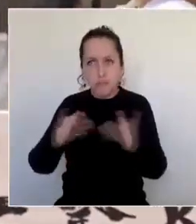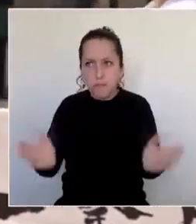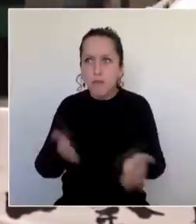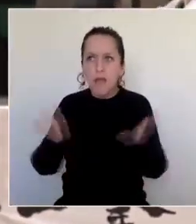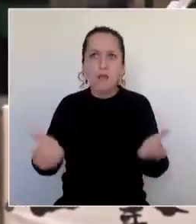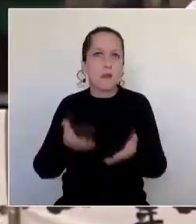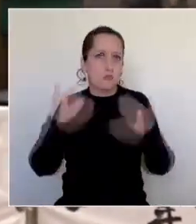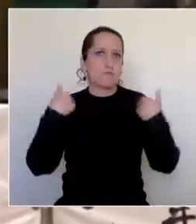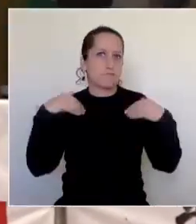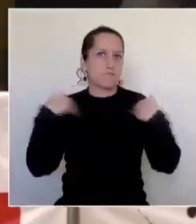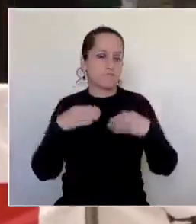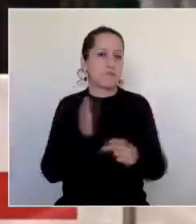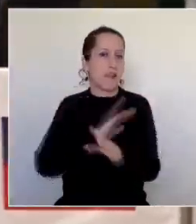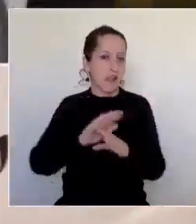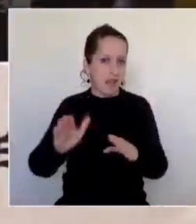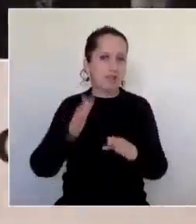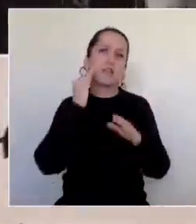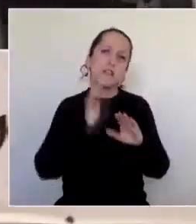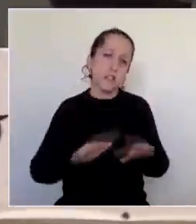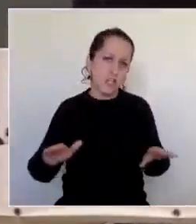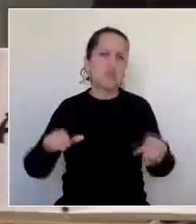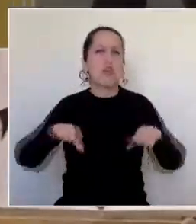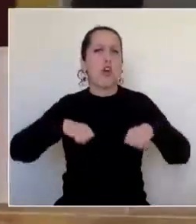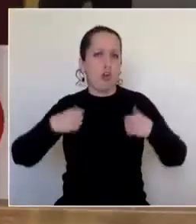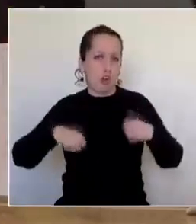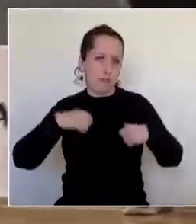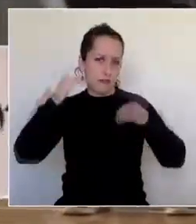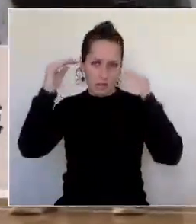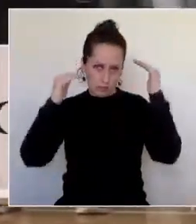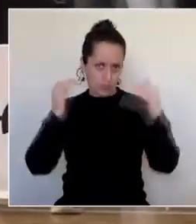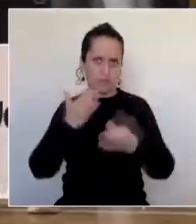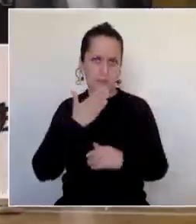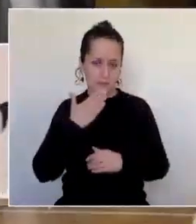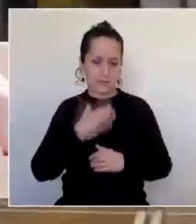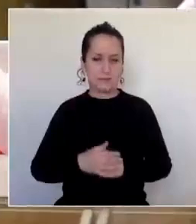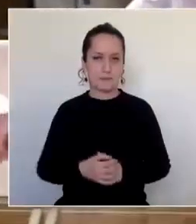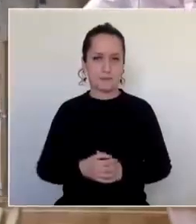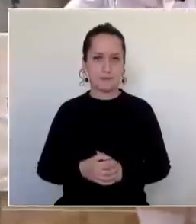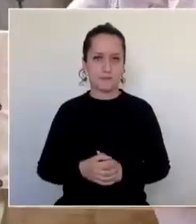práctica de este deporte en niños, jóvenes y adultos.